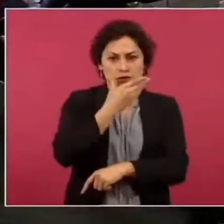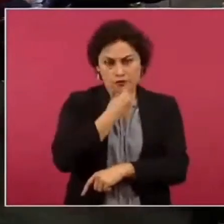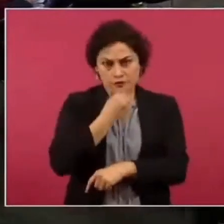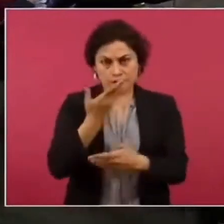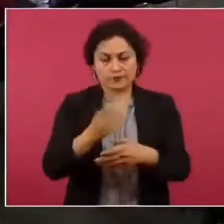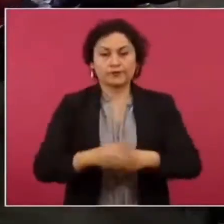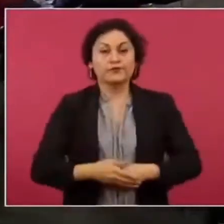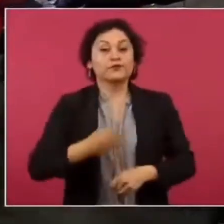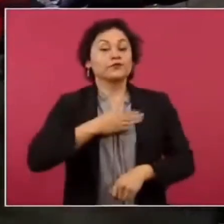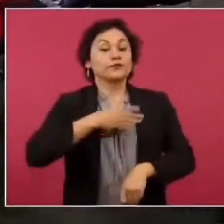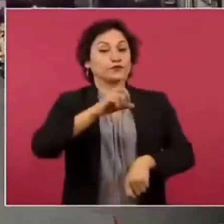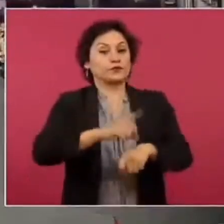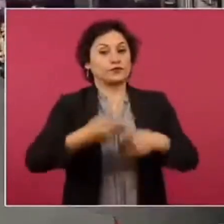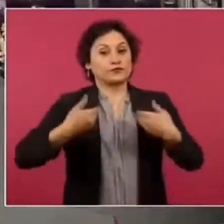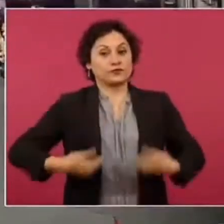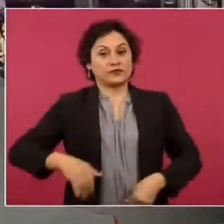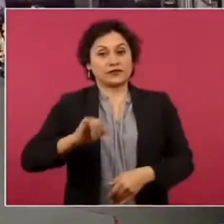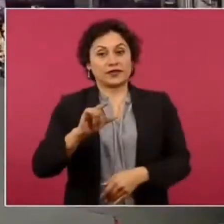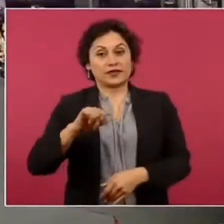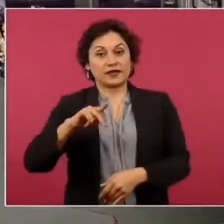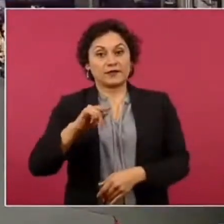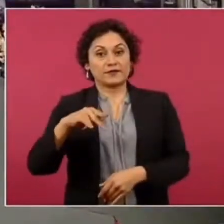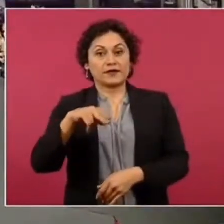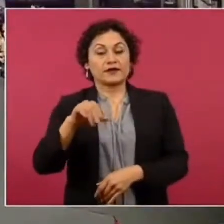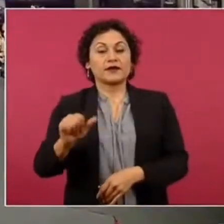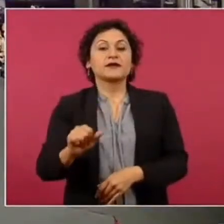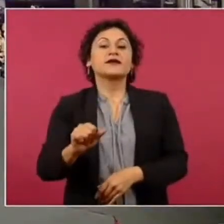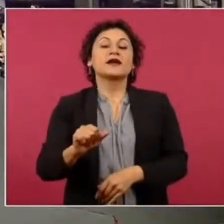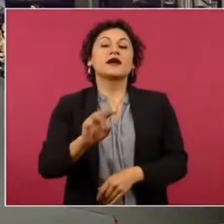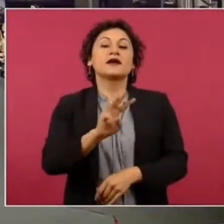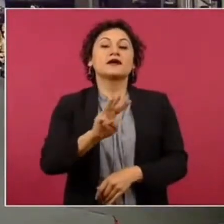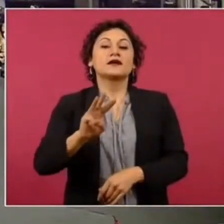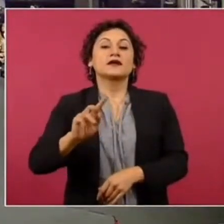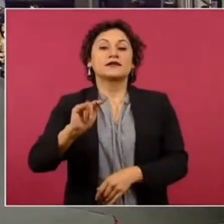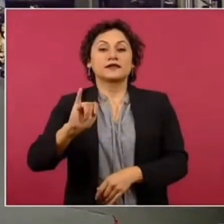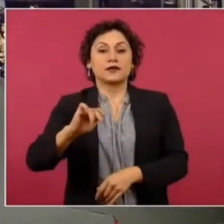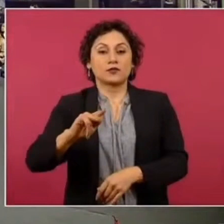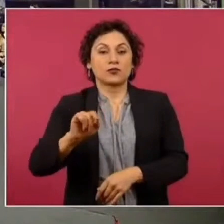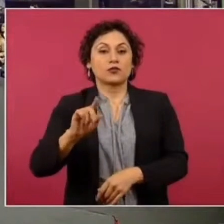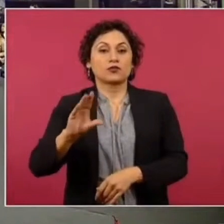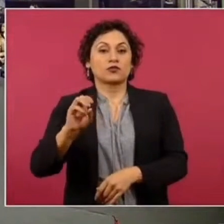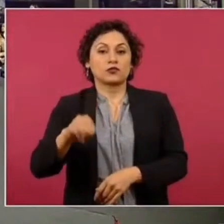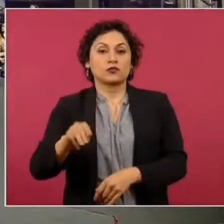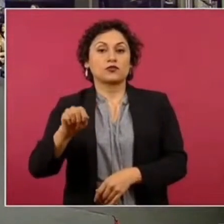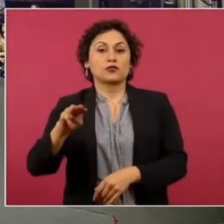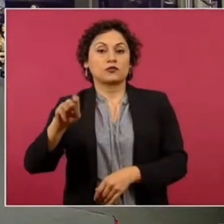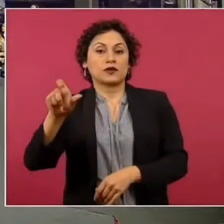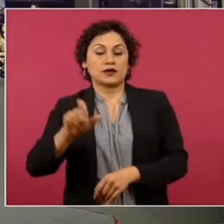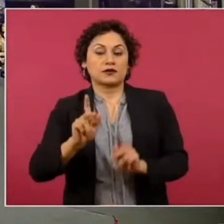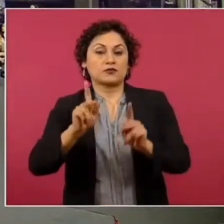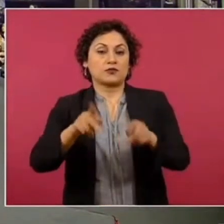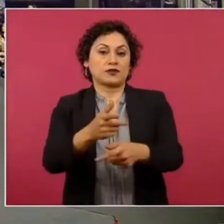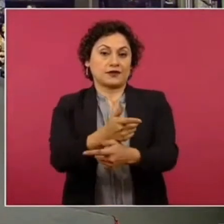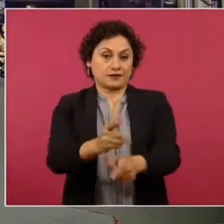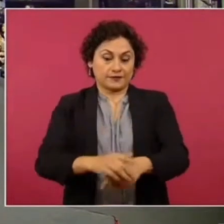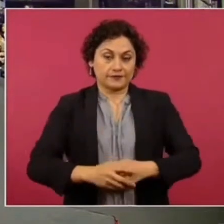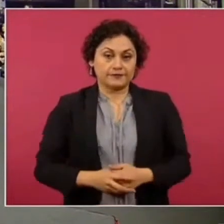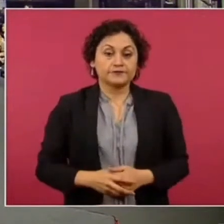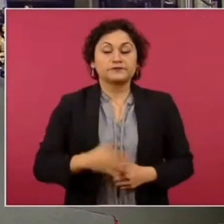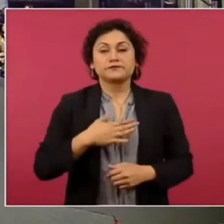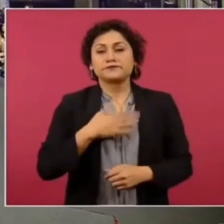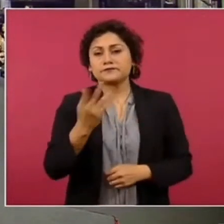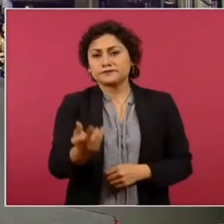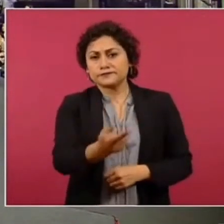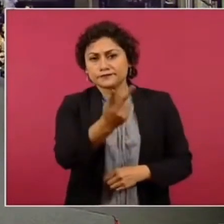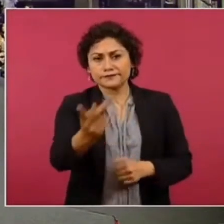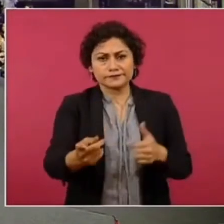Buenos días, señor presidente. Liliana Piña de tiempo.com.mx y puentelibre.mx. Mi primera pregunta es acerca de